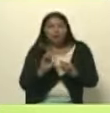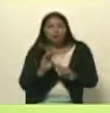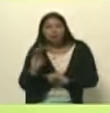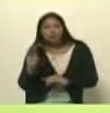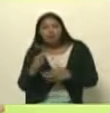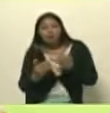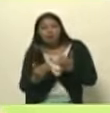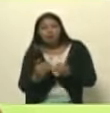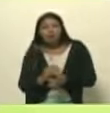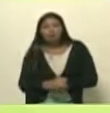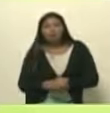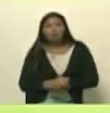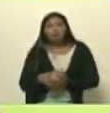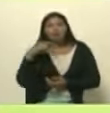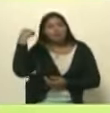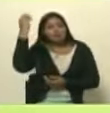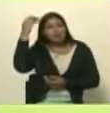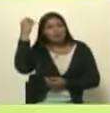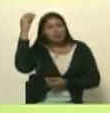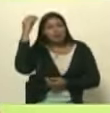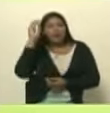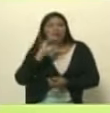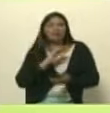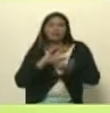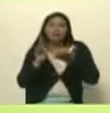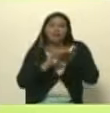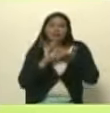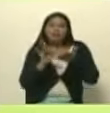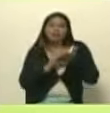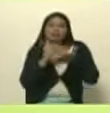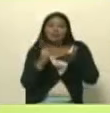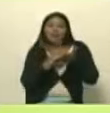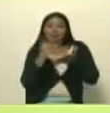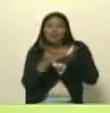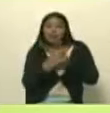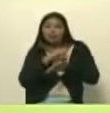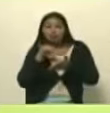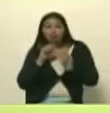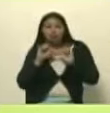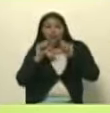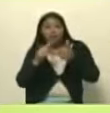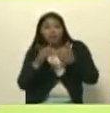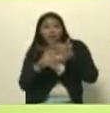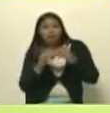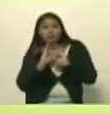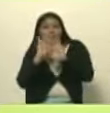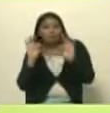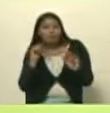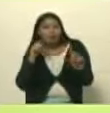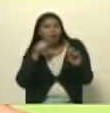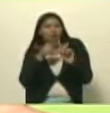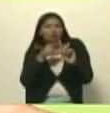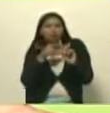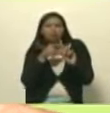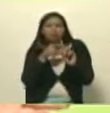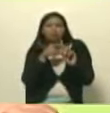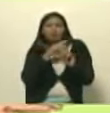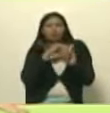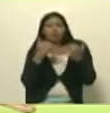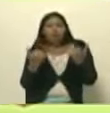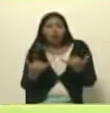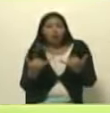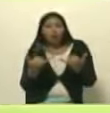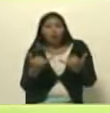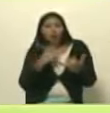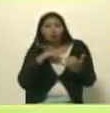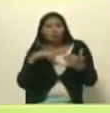satelital de soberanía digital y que ojalá podamos avanzar en ese sentido ahora con